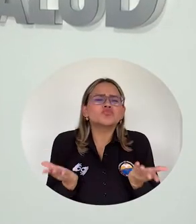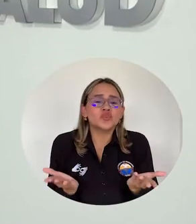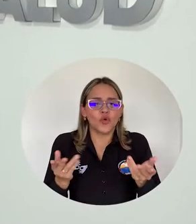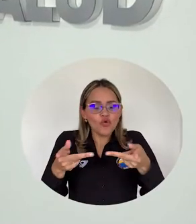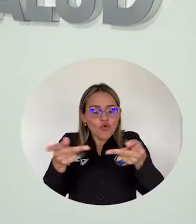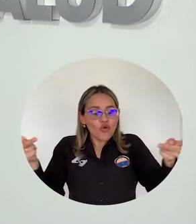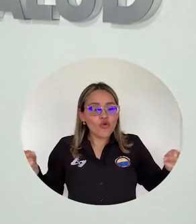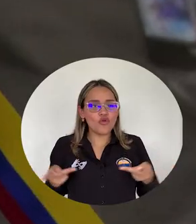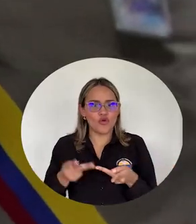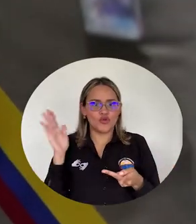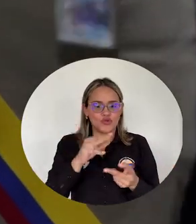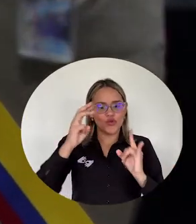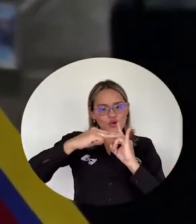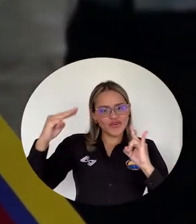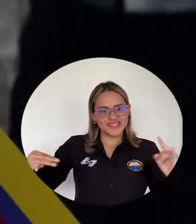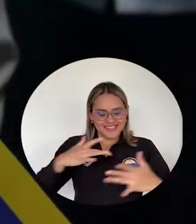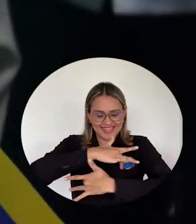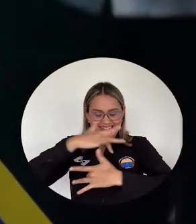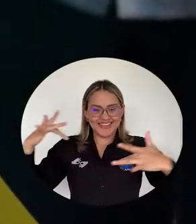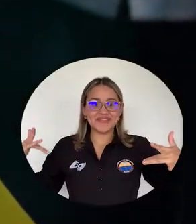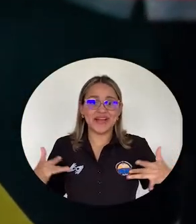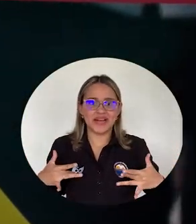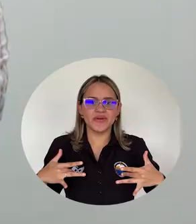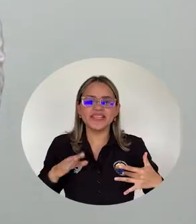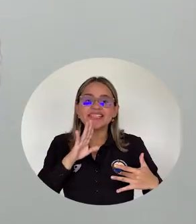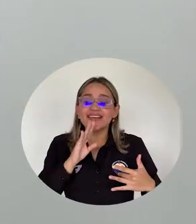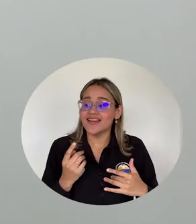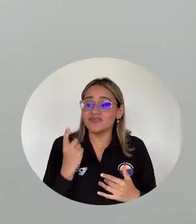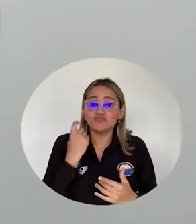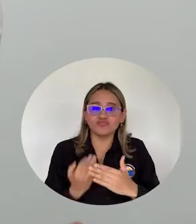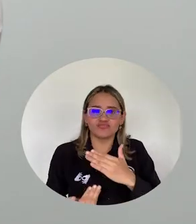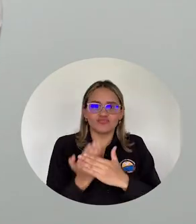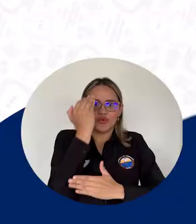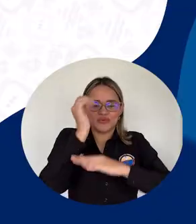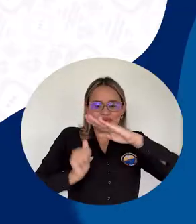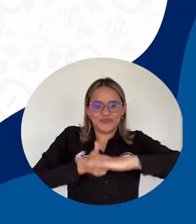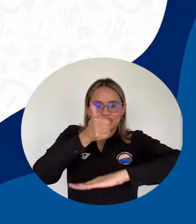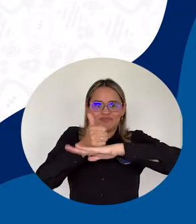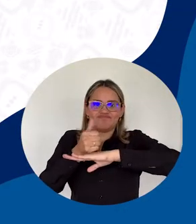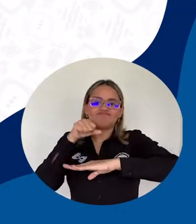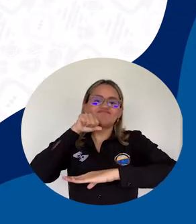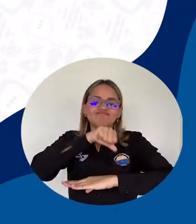Centro de Innovación y Transferencia en Salud, inaugurado por el rector Pablo Vera Salazar.